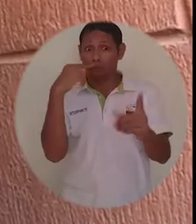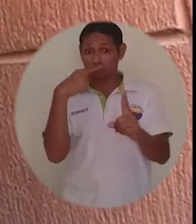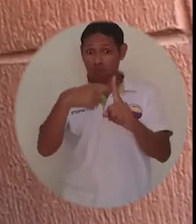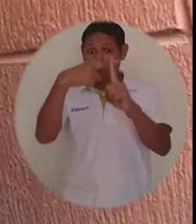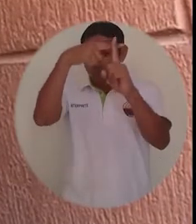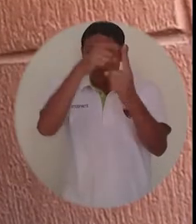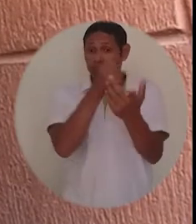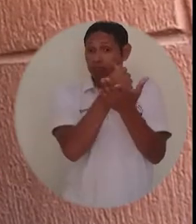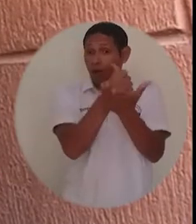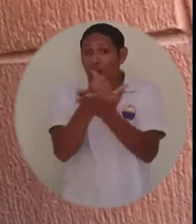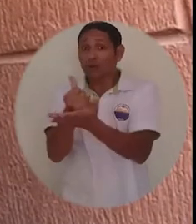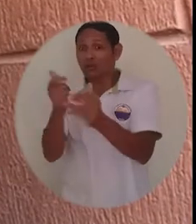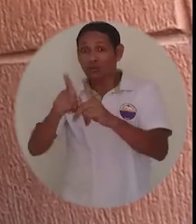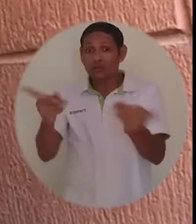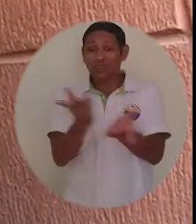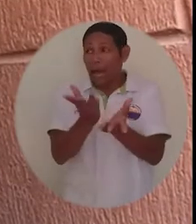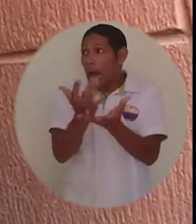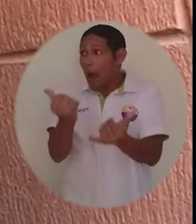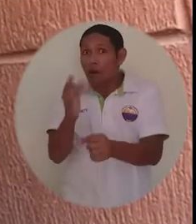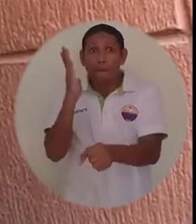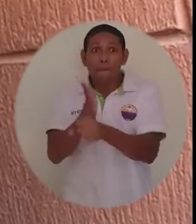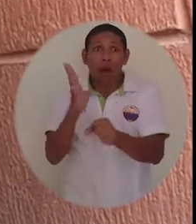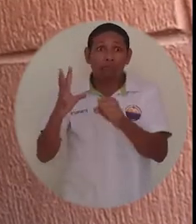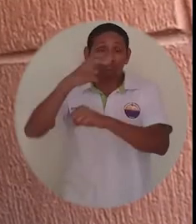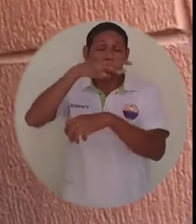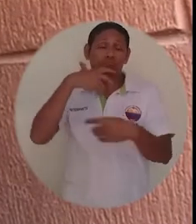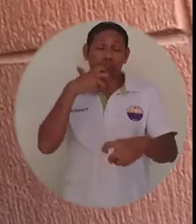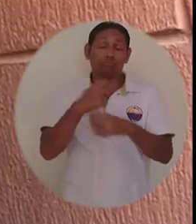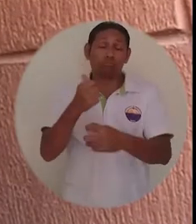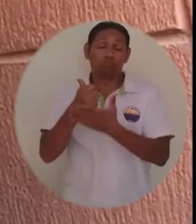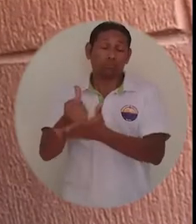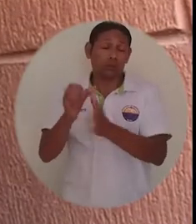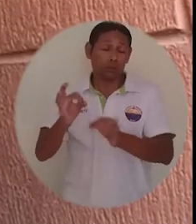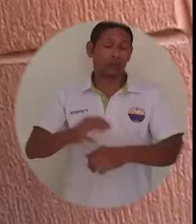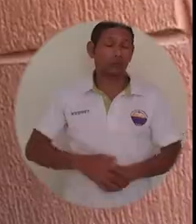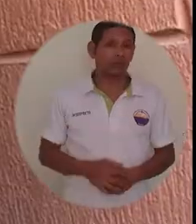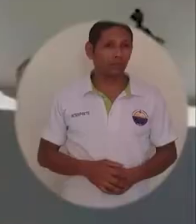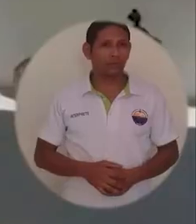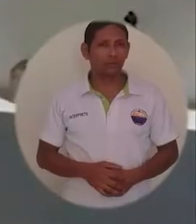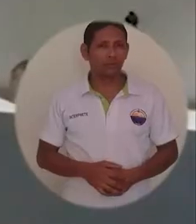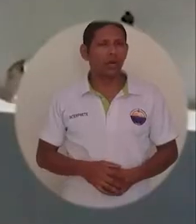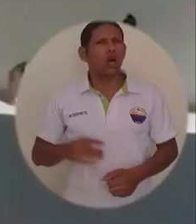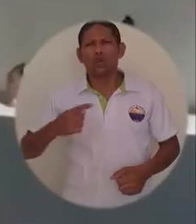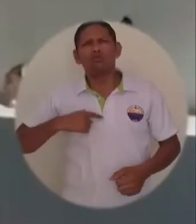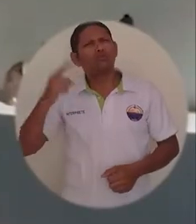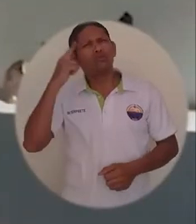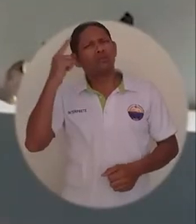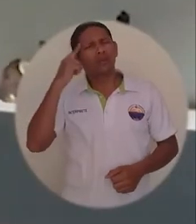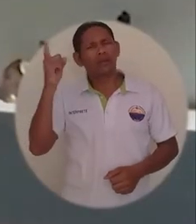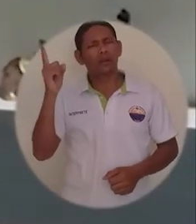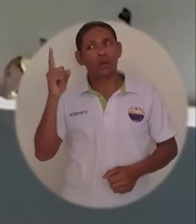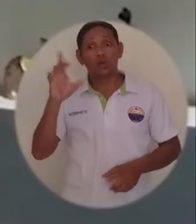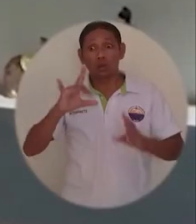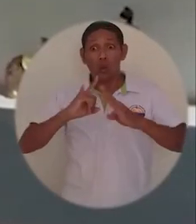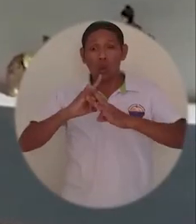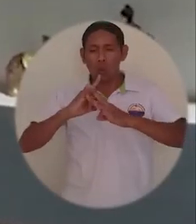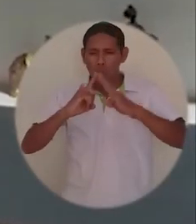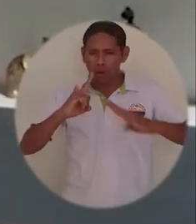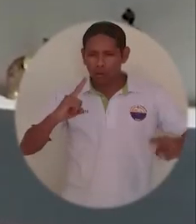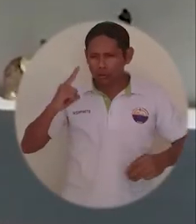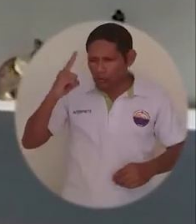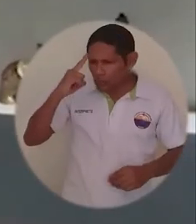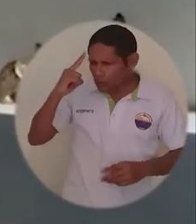que va a traer mucho beneficio para los estudiantes en estos tiempos de pandemia. Pienso que la universidad